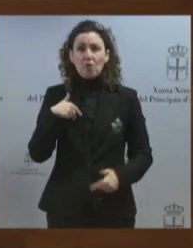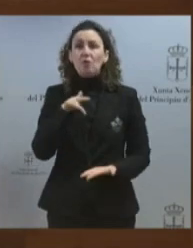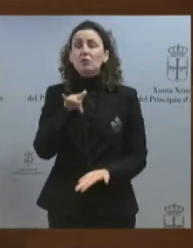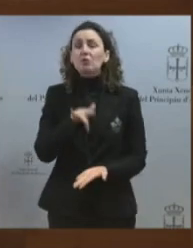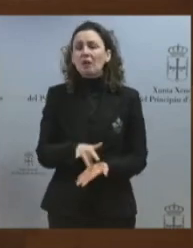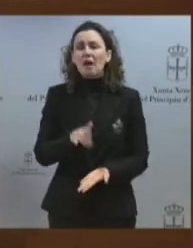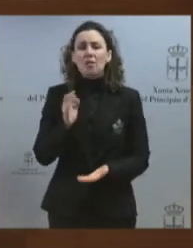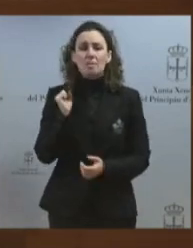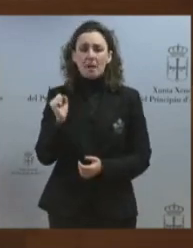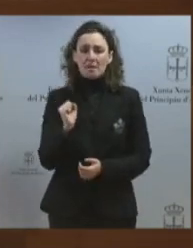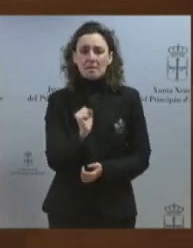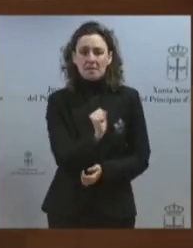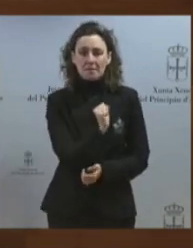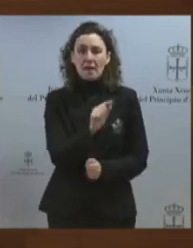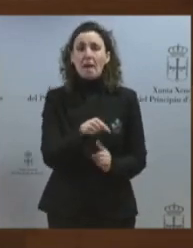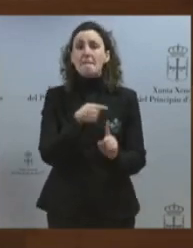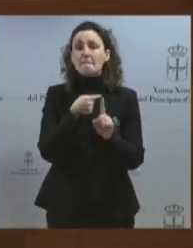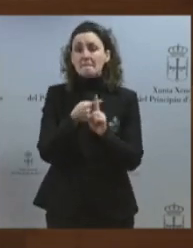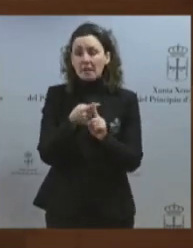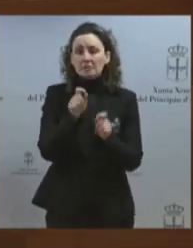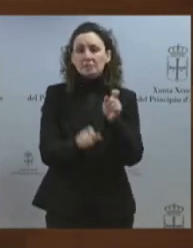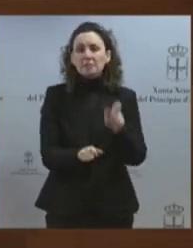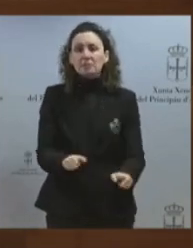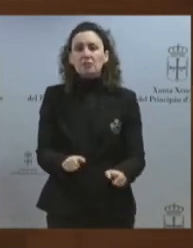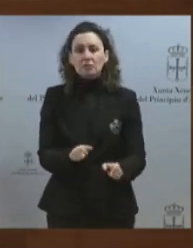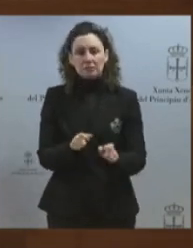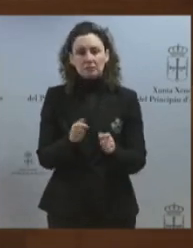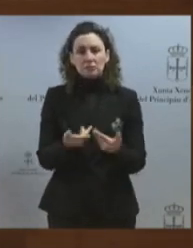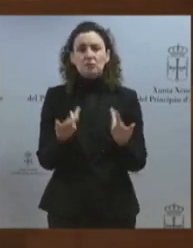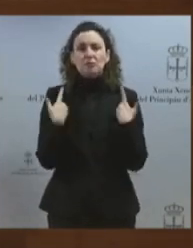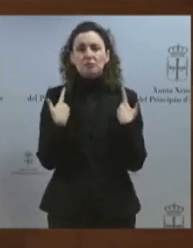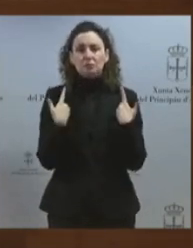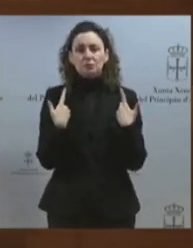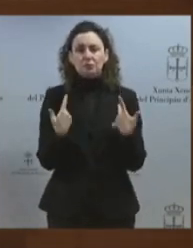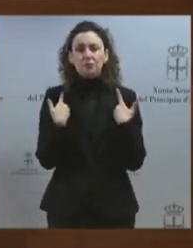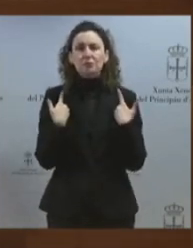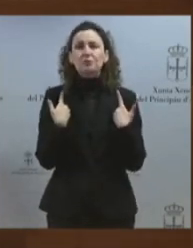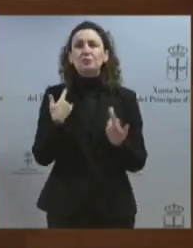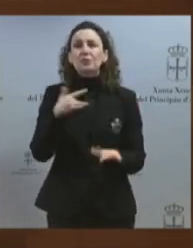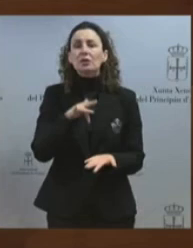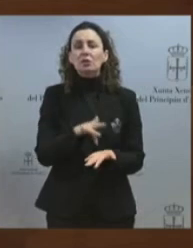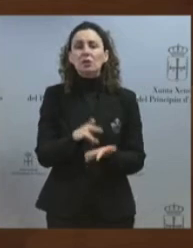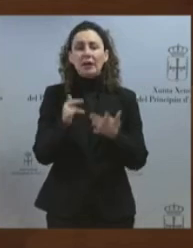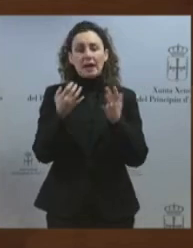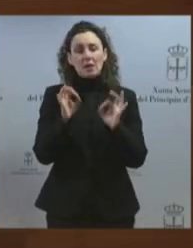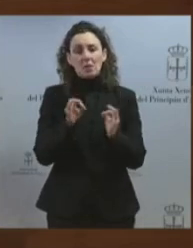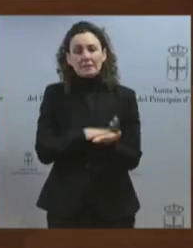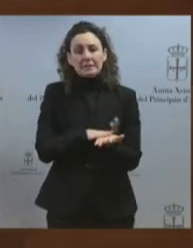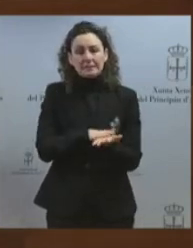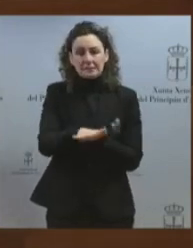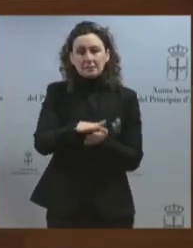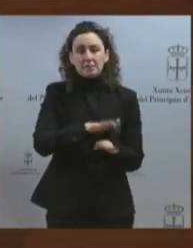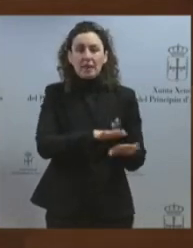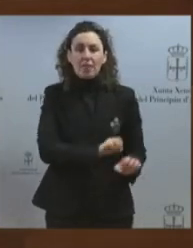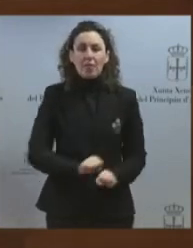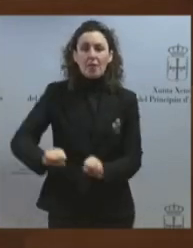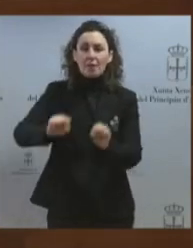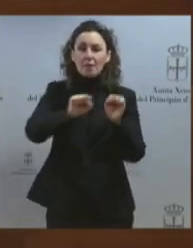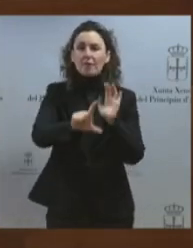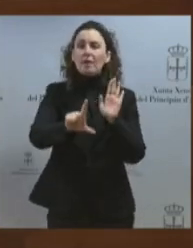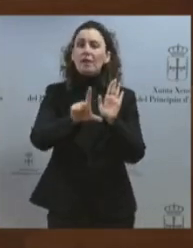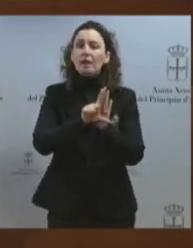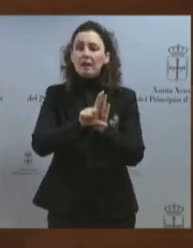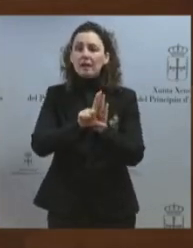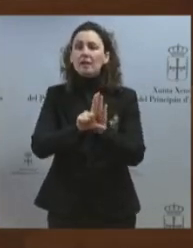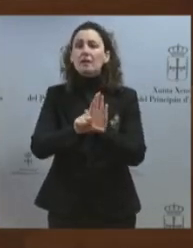habían sido víctimas de algún proceso de depuración por defender la legalidad institucional, y que por ello habían sido